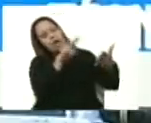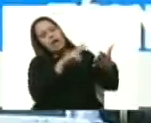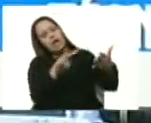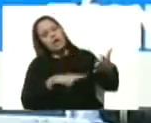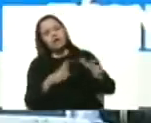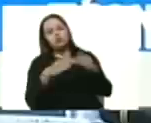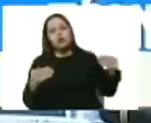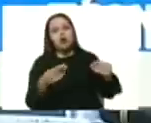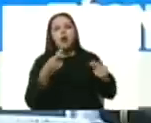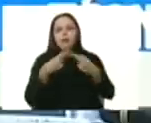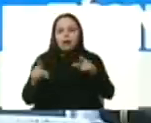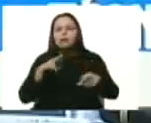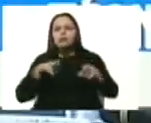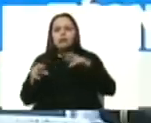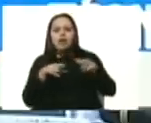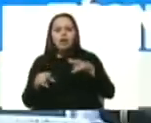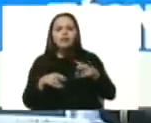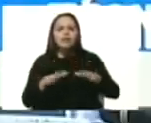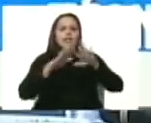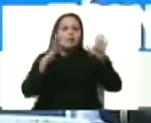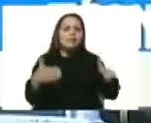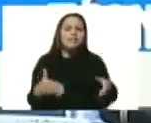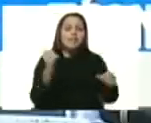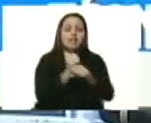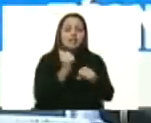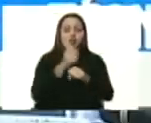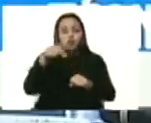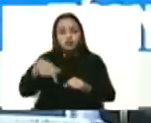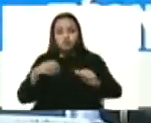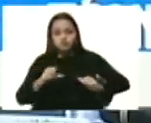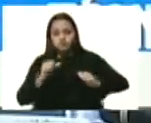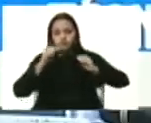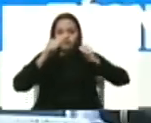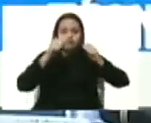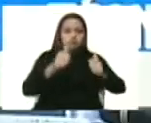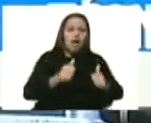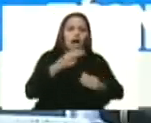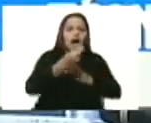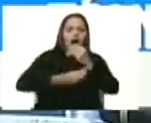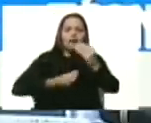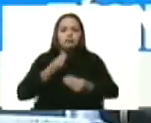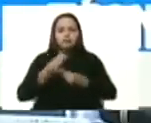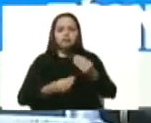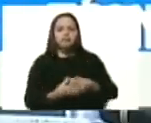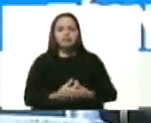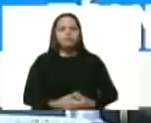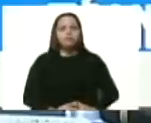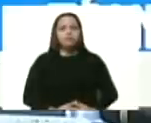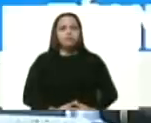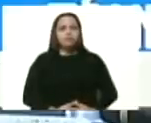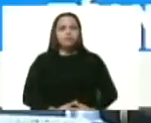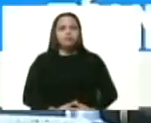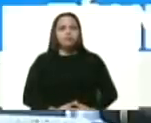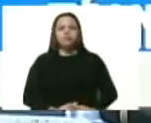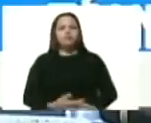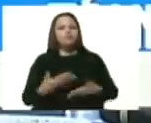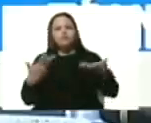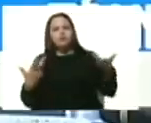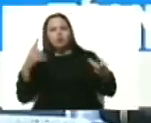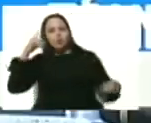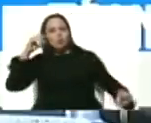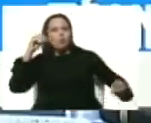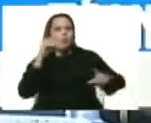pero está muy relacionado con las mesas de trabajo que se han venido desarrollando. ¿Con qué sentido? Bueno,